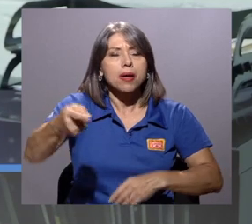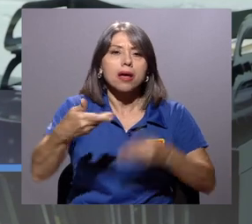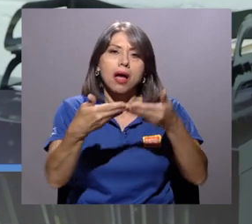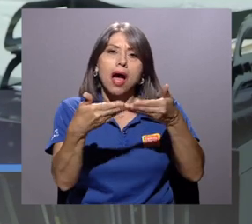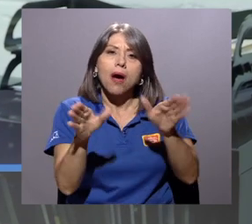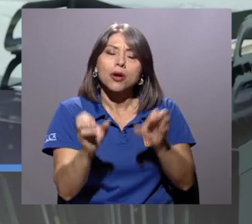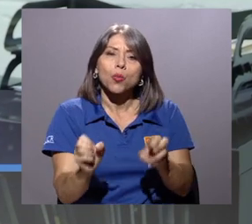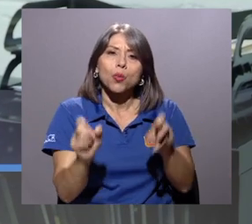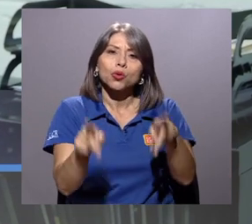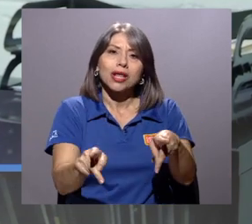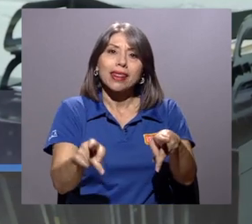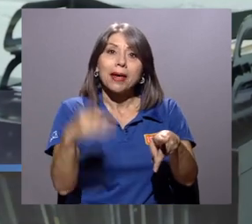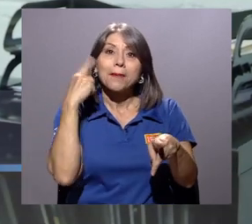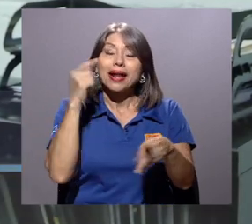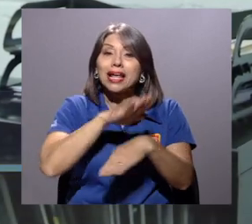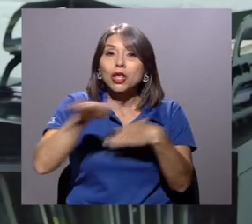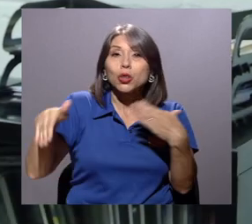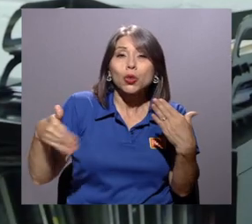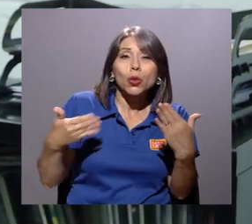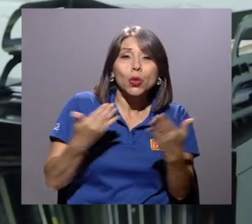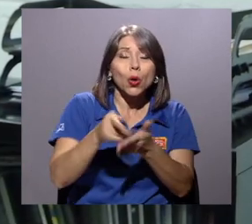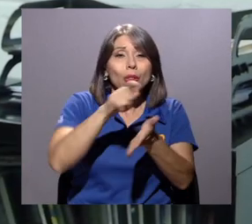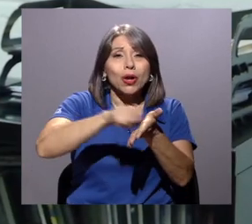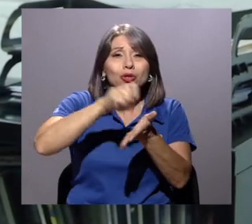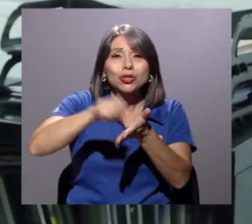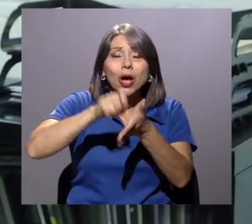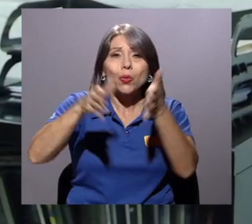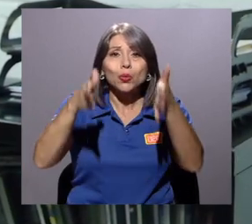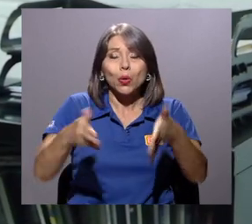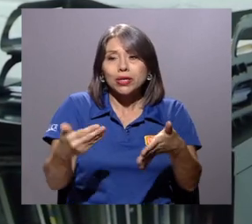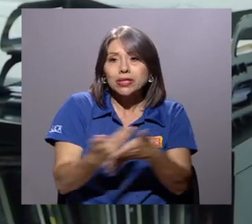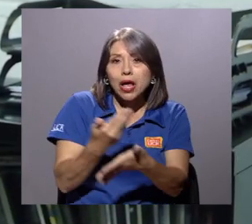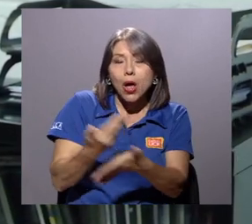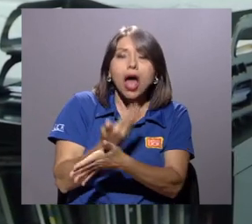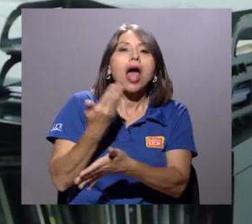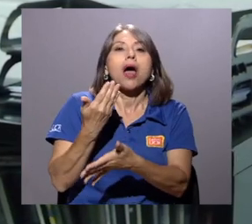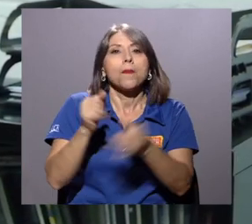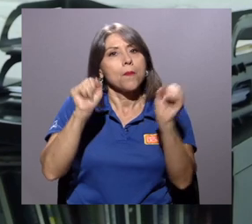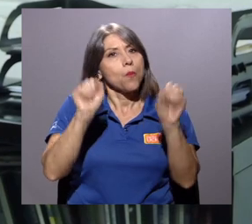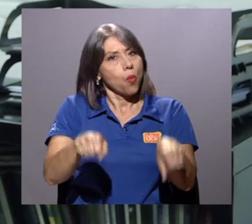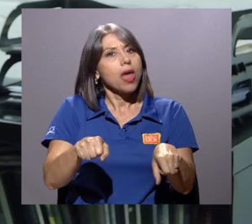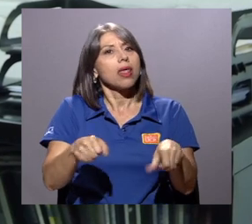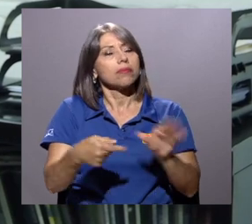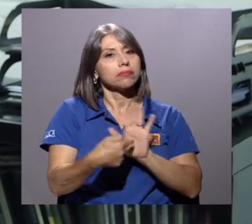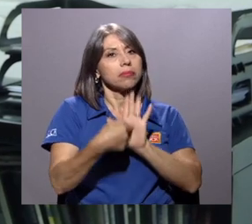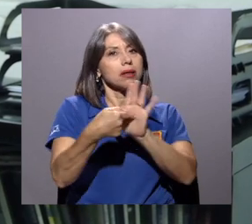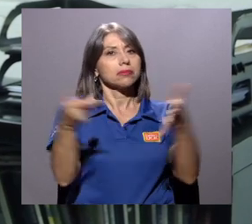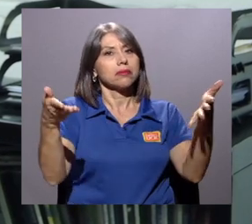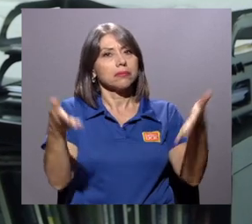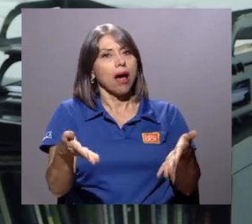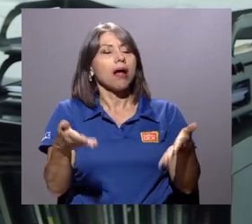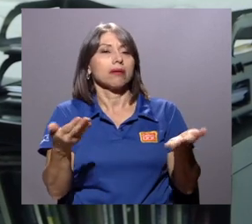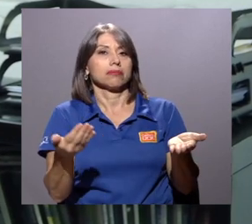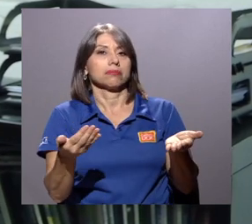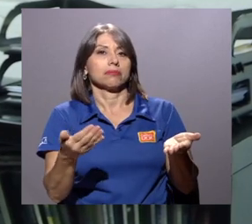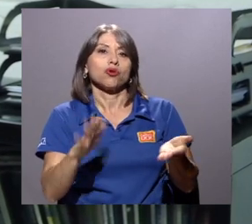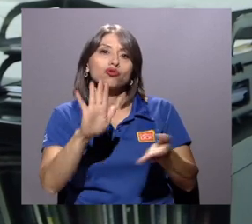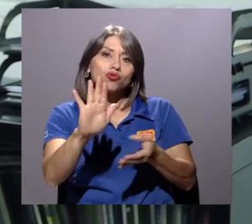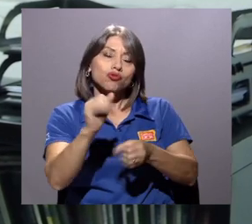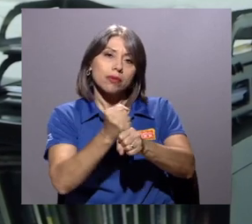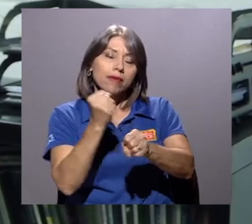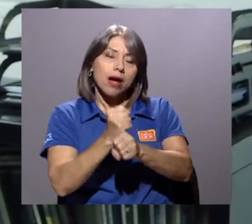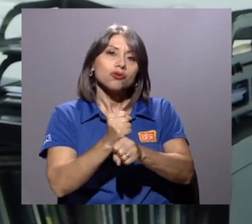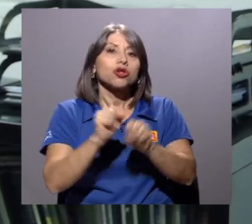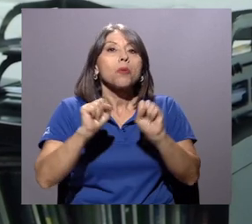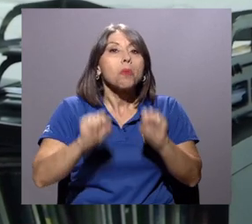todos los autores y autoras novelas puedan presentar obras que potencialmente puedan